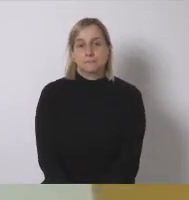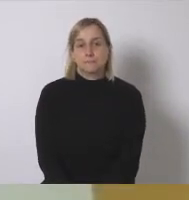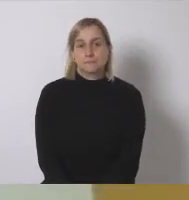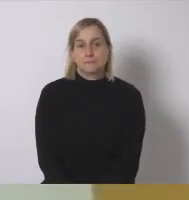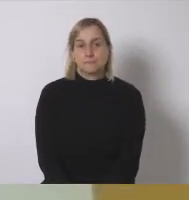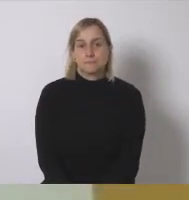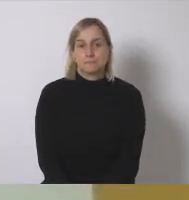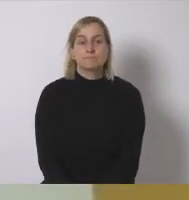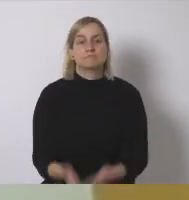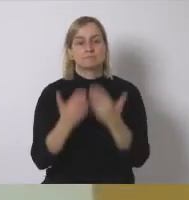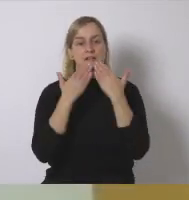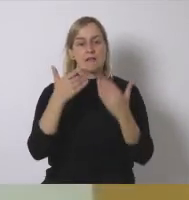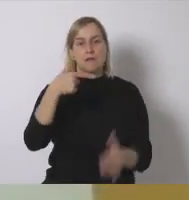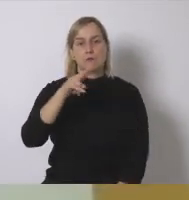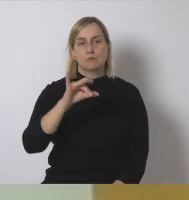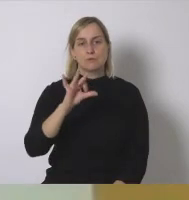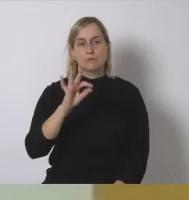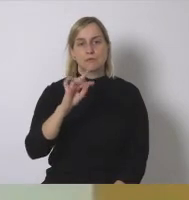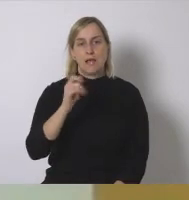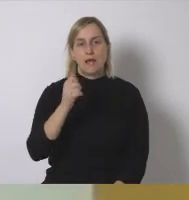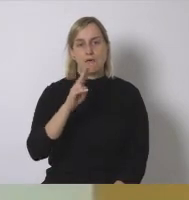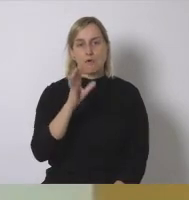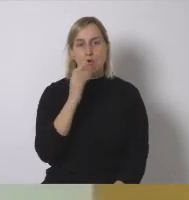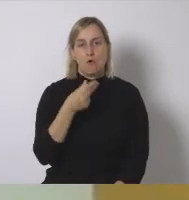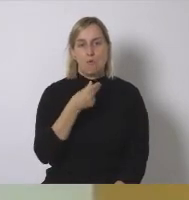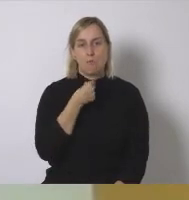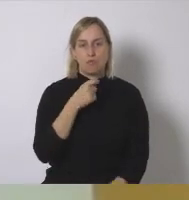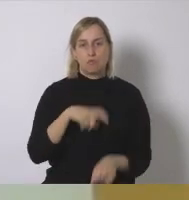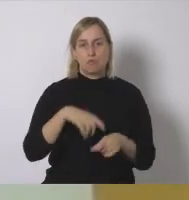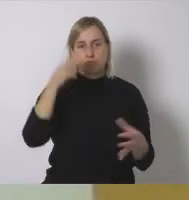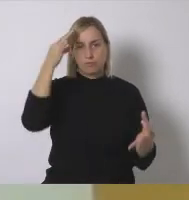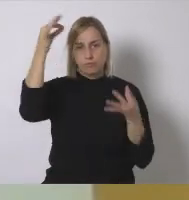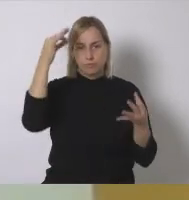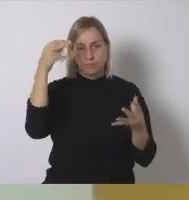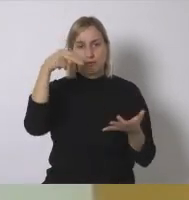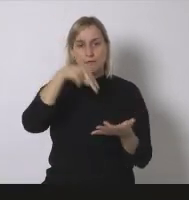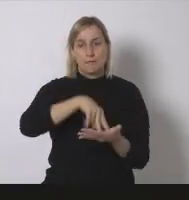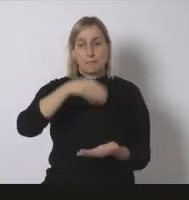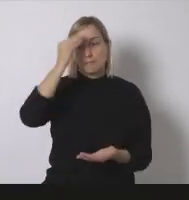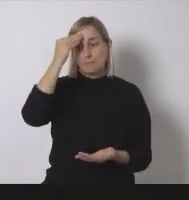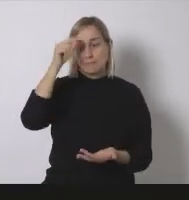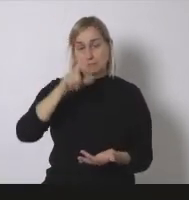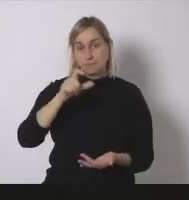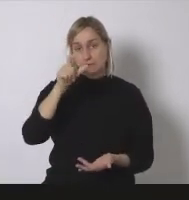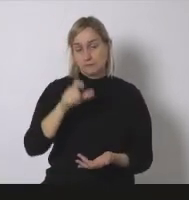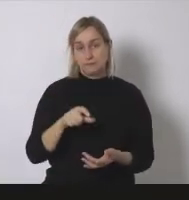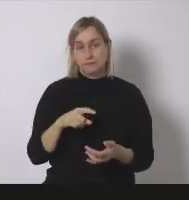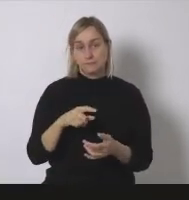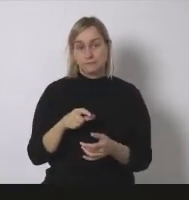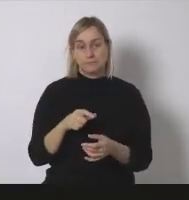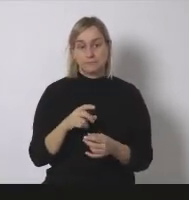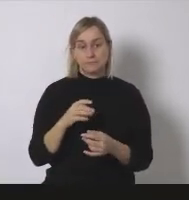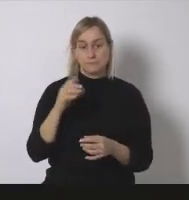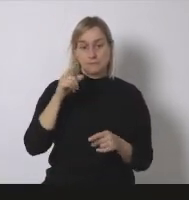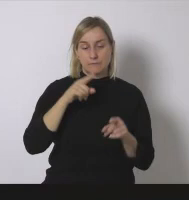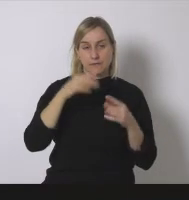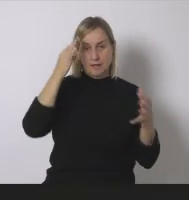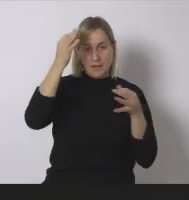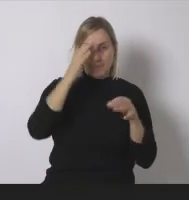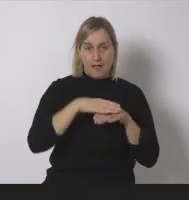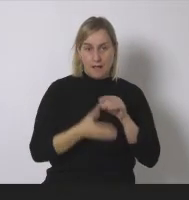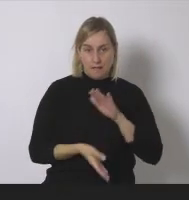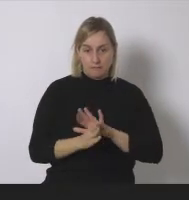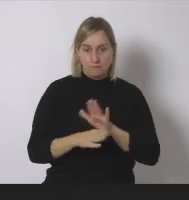muchas gracias gustavo por tu aportación y voz crítica yo creo que estas voces sirven para no acomodarnos desde los movimientos